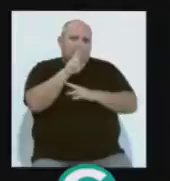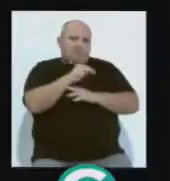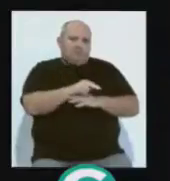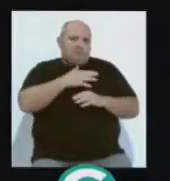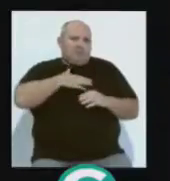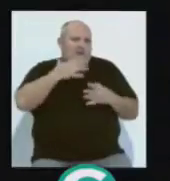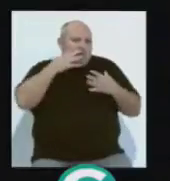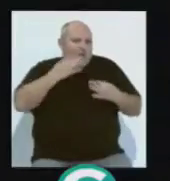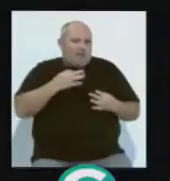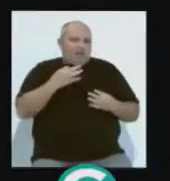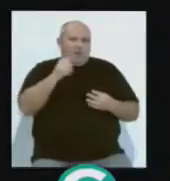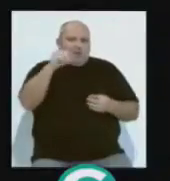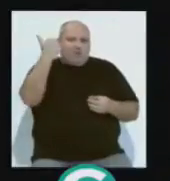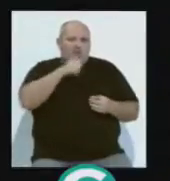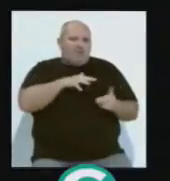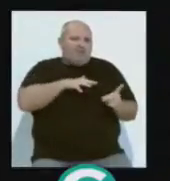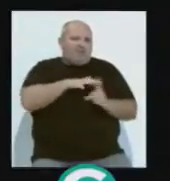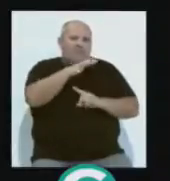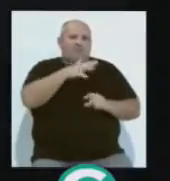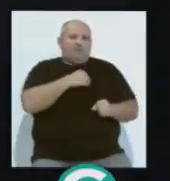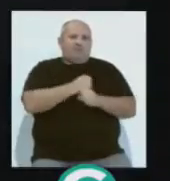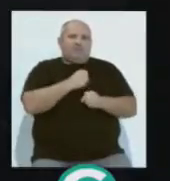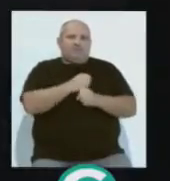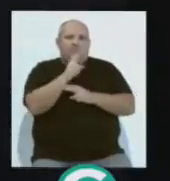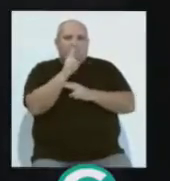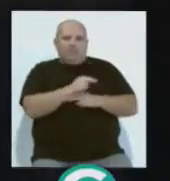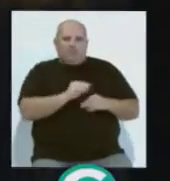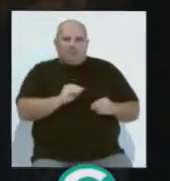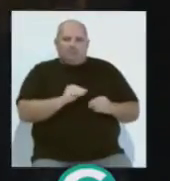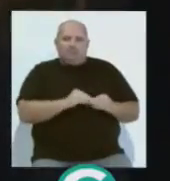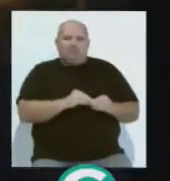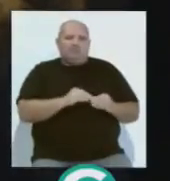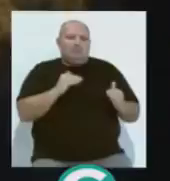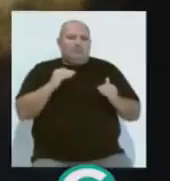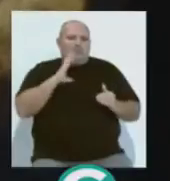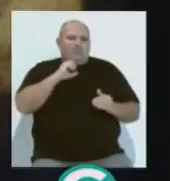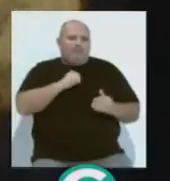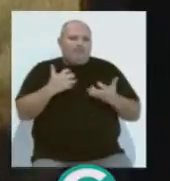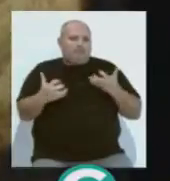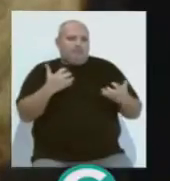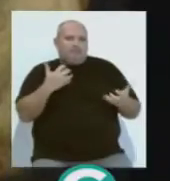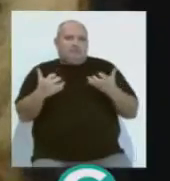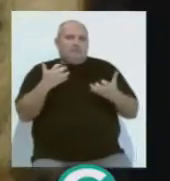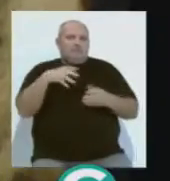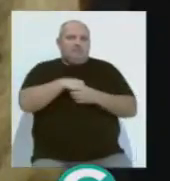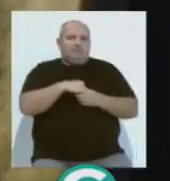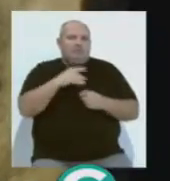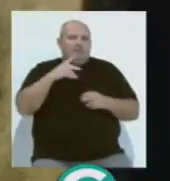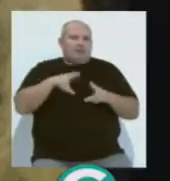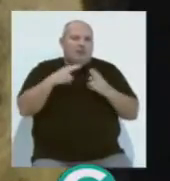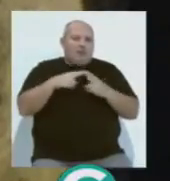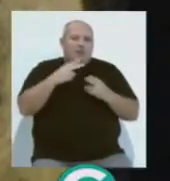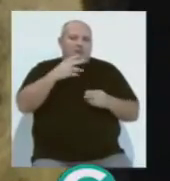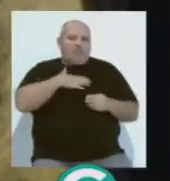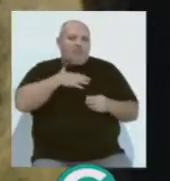aquellas realidades que como hombre le influyeron en su trabajo como pintor. Desde su extraordinario genio hasta sus convicciones sociales o